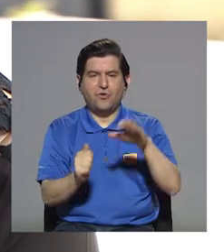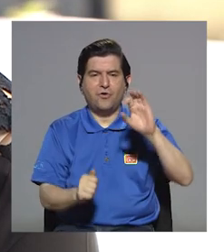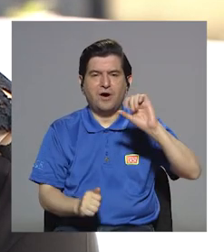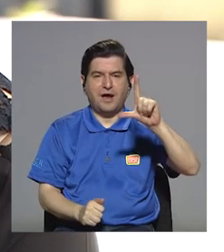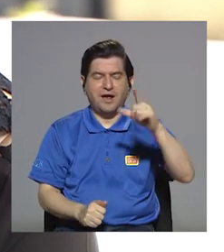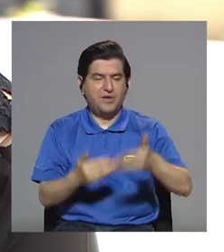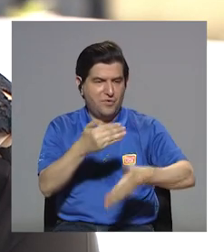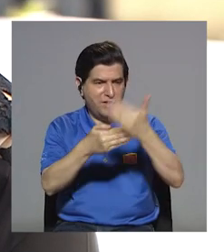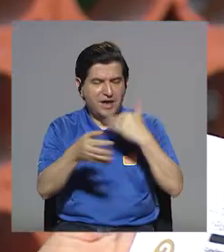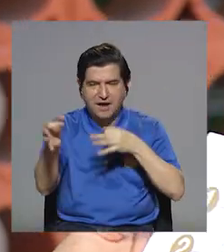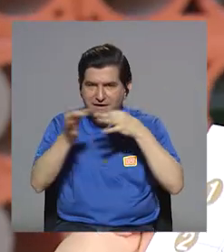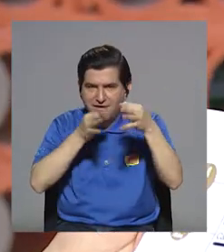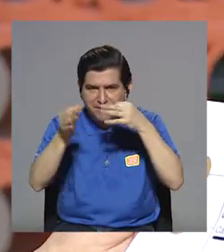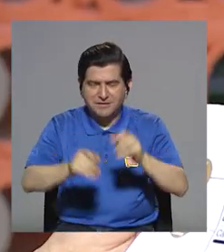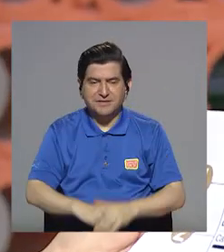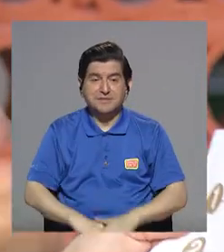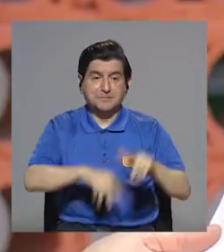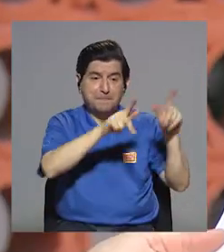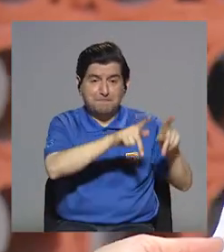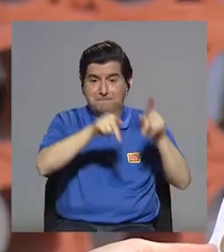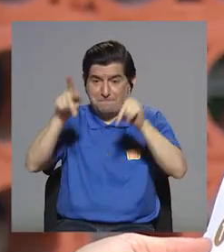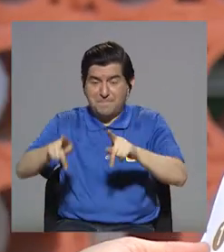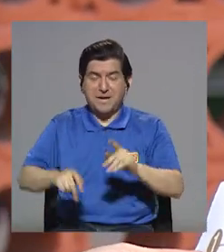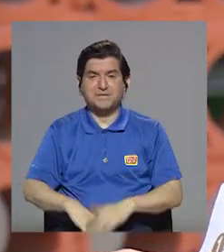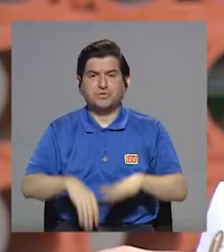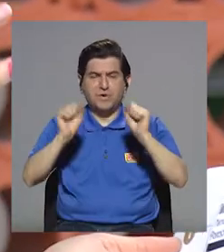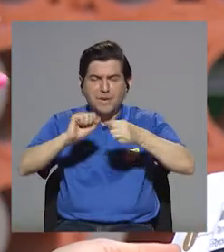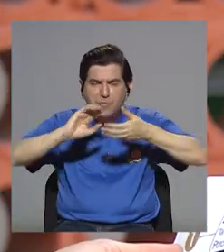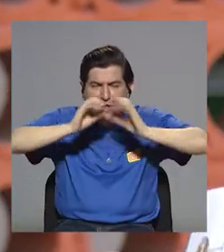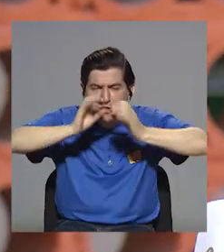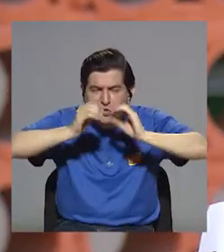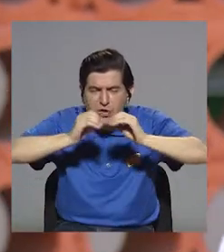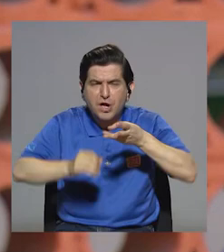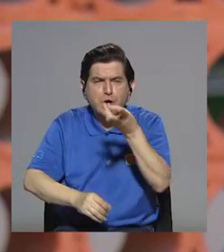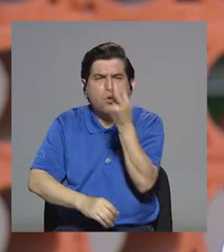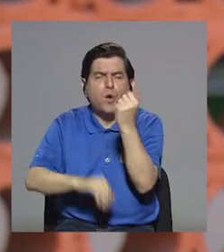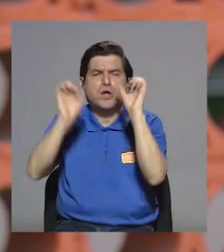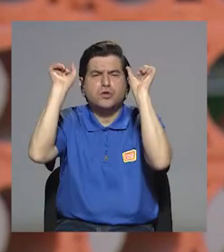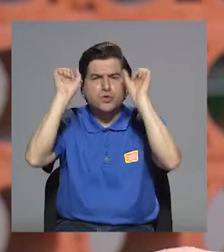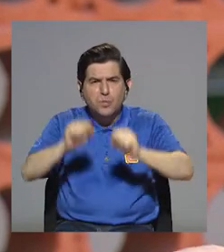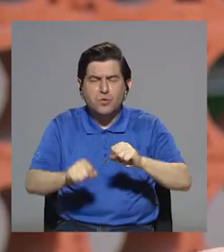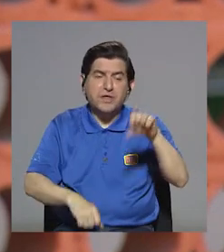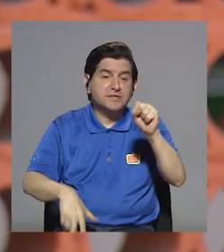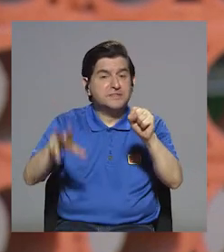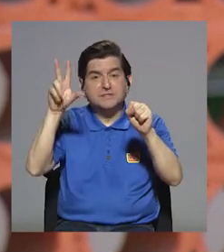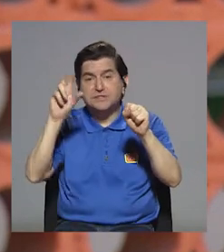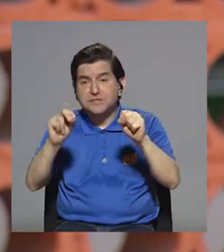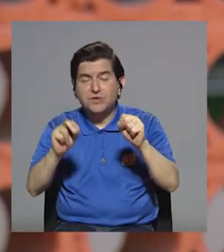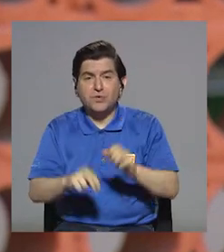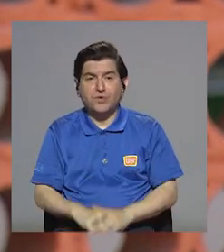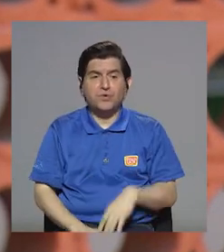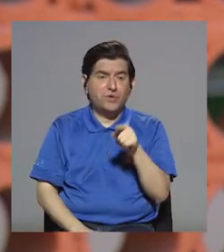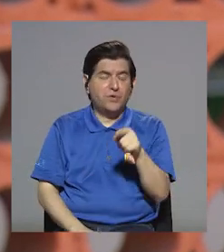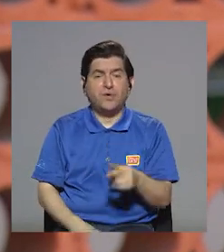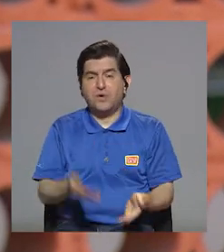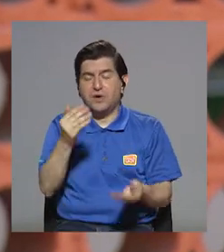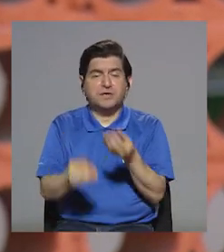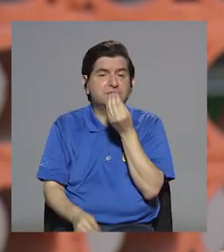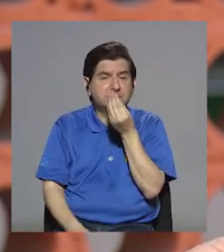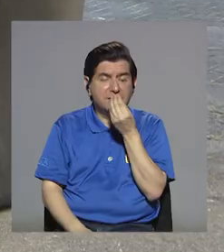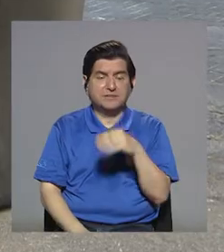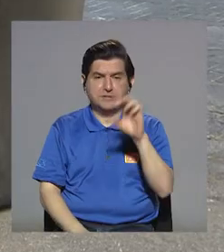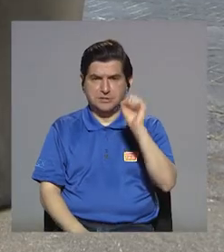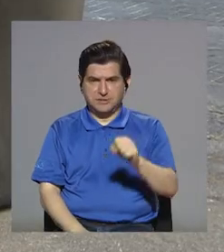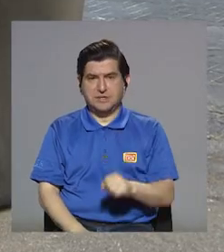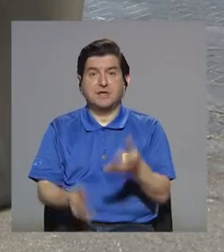calorías que usted me decía, es donde se, la persona entonces hace como el cálculo de qué tanto puede, qué tanto no, de calorías y qué tanto puede ingerir.